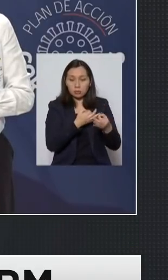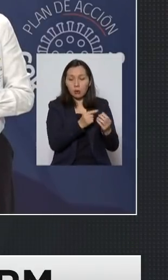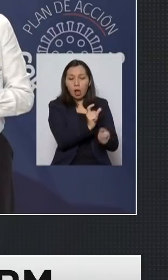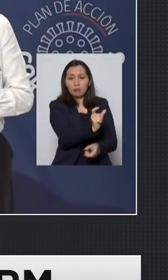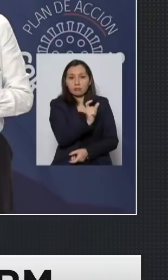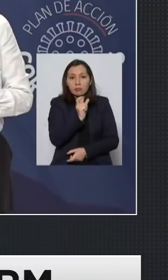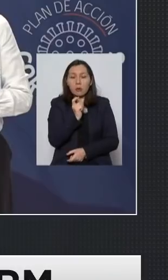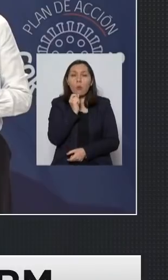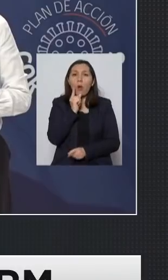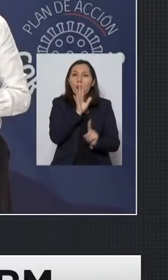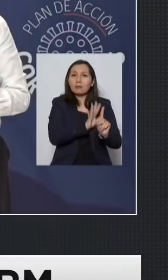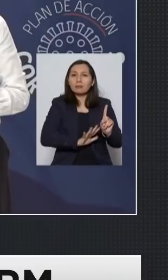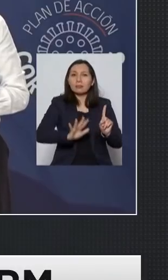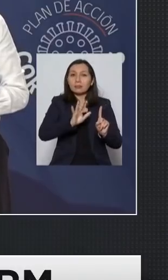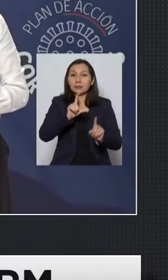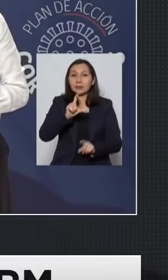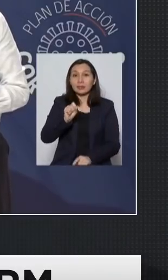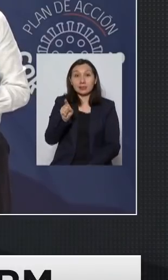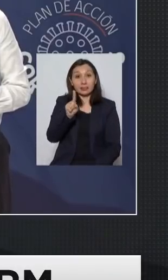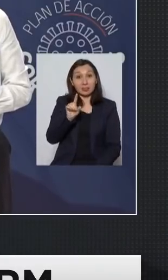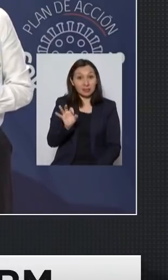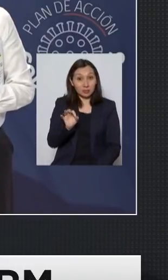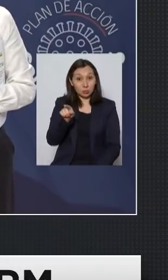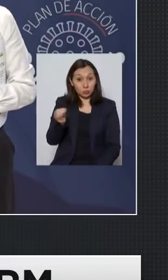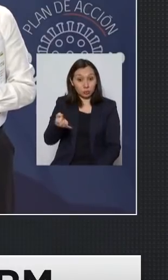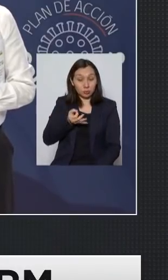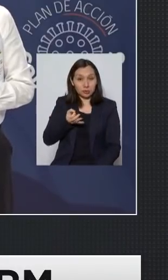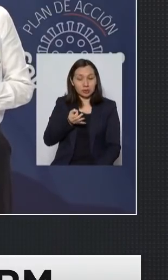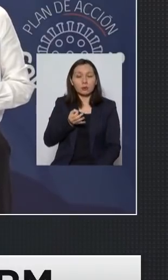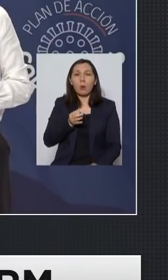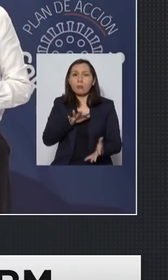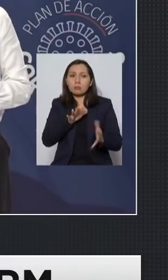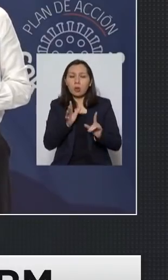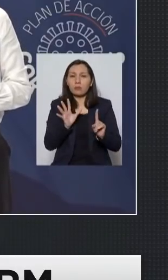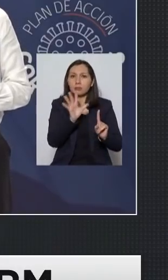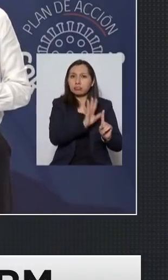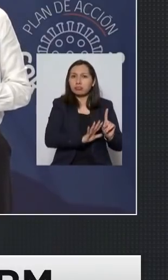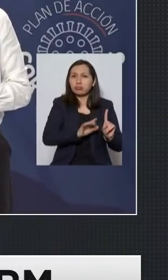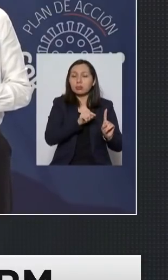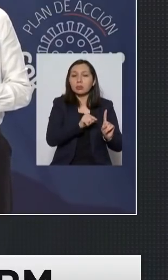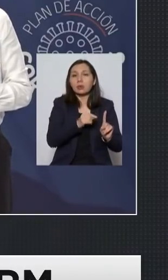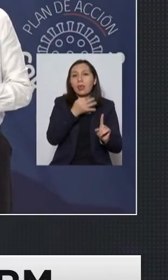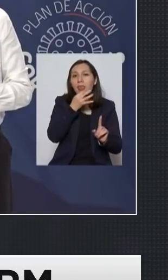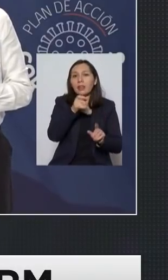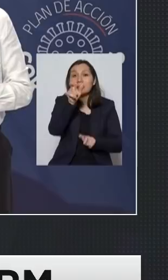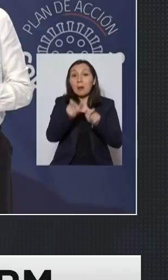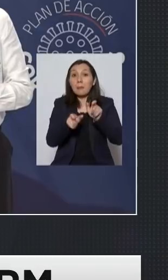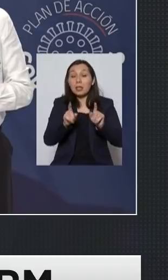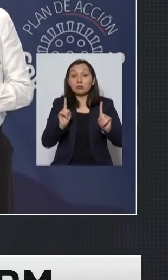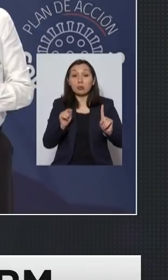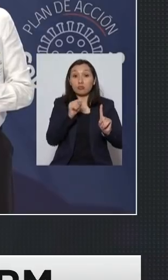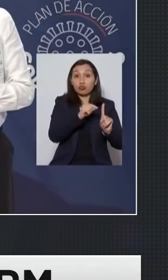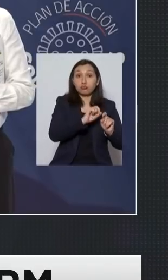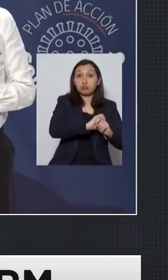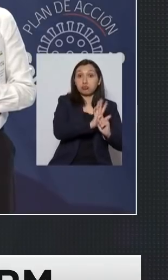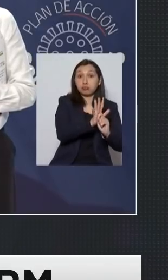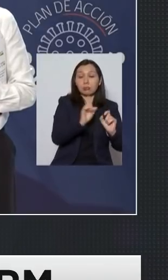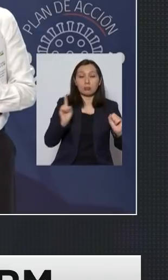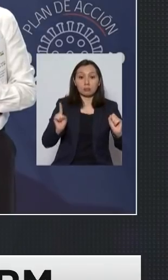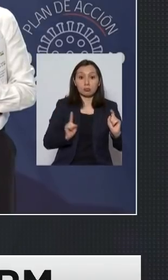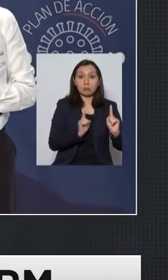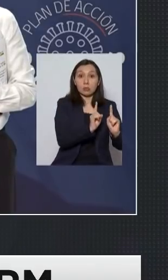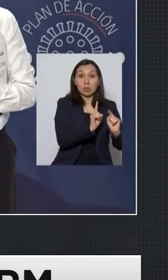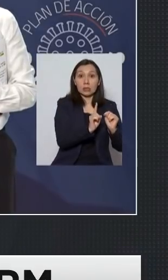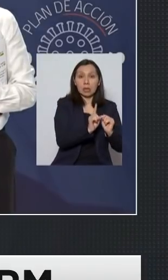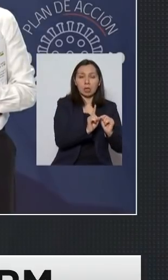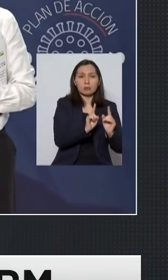estos casos a los que usted se refiere no es cierto se refieren a personas que han estado en contacto estrecho y que